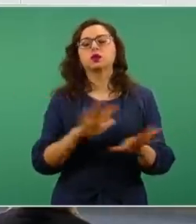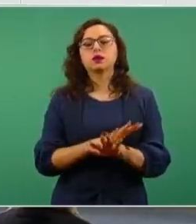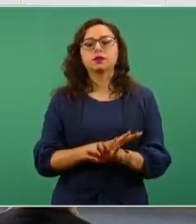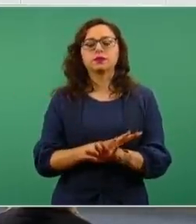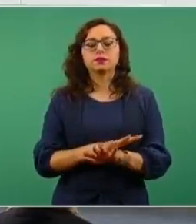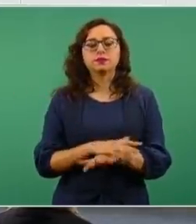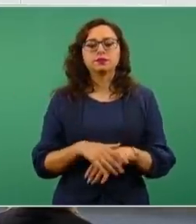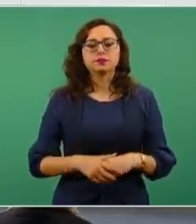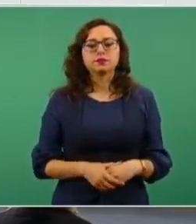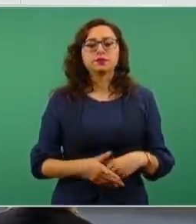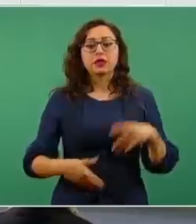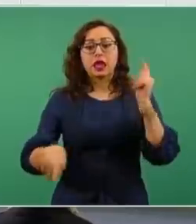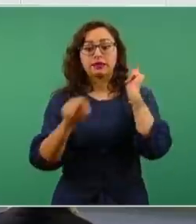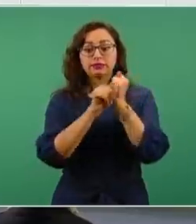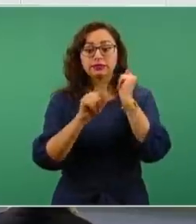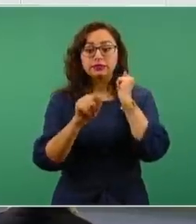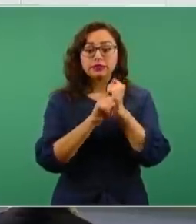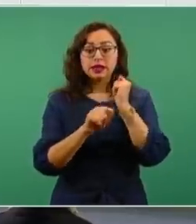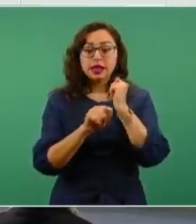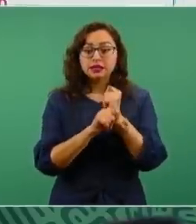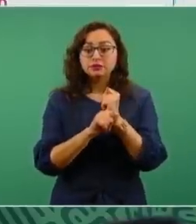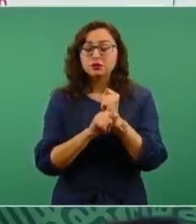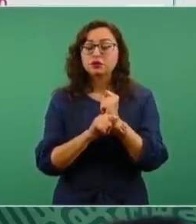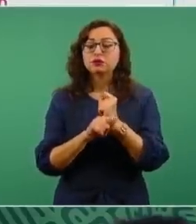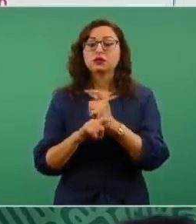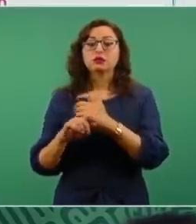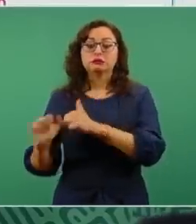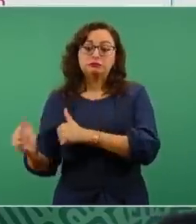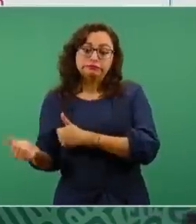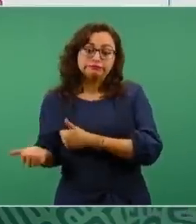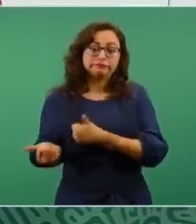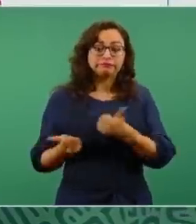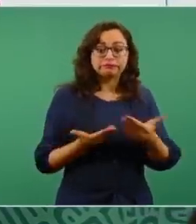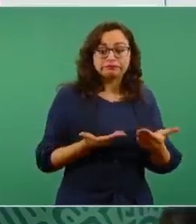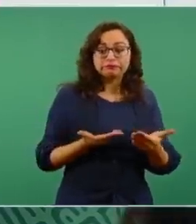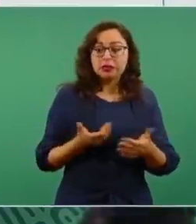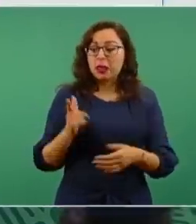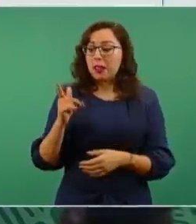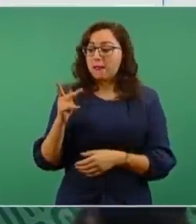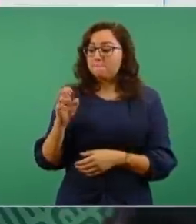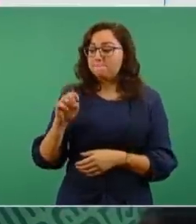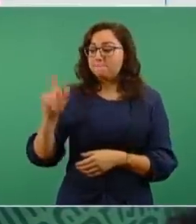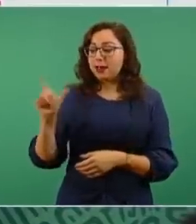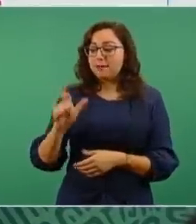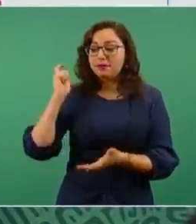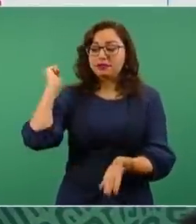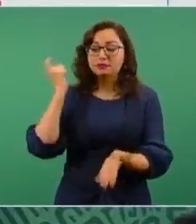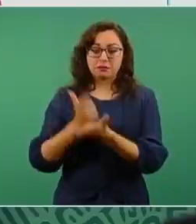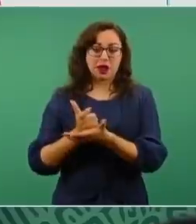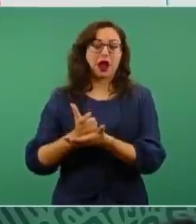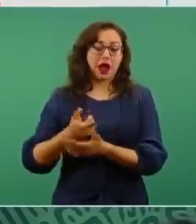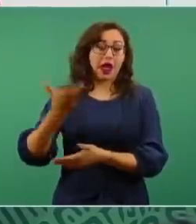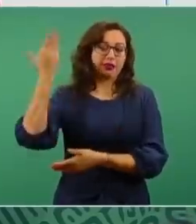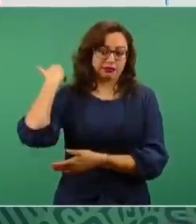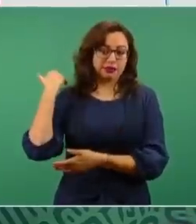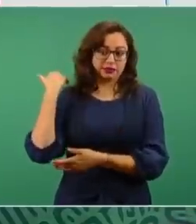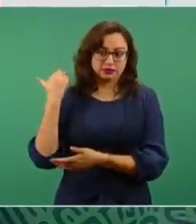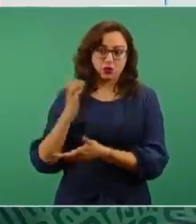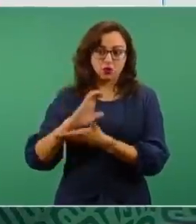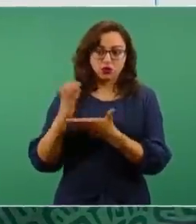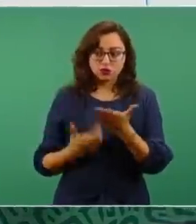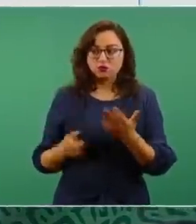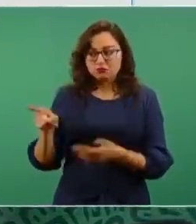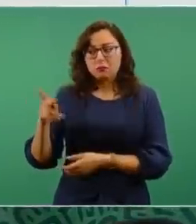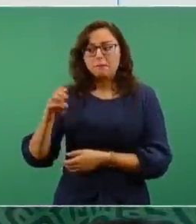costo de transporte de gas etano nacional e importado corría por cargo y cuenta de Pemex en el anterior contrato. ¿Cómo queda